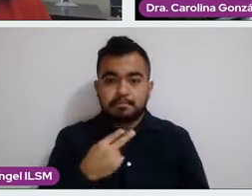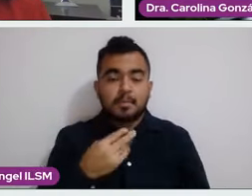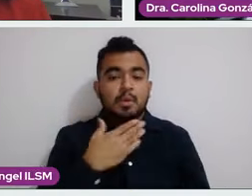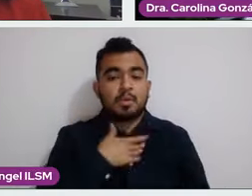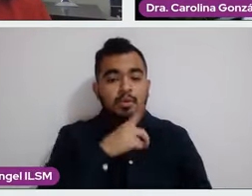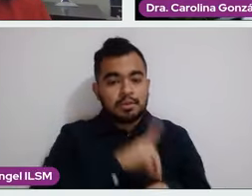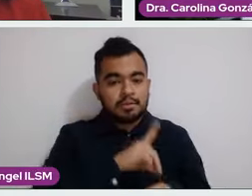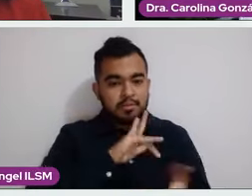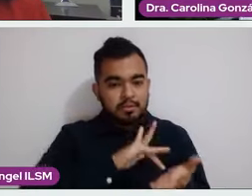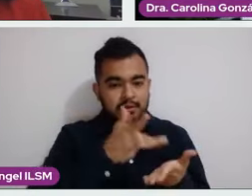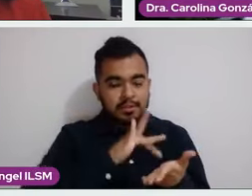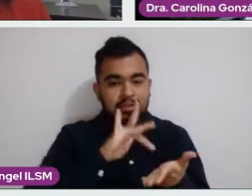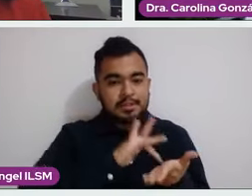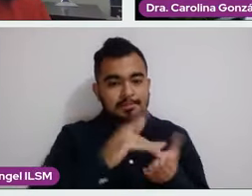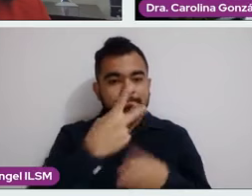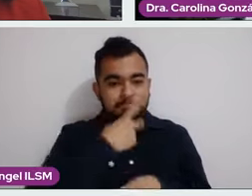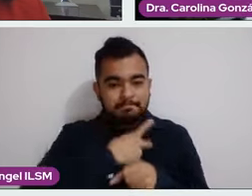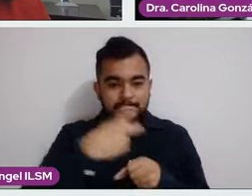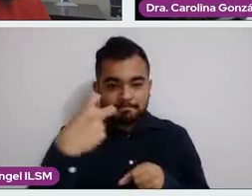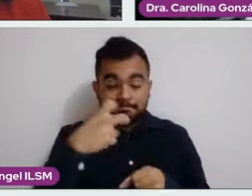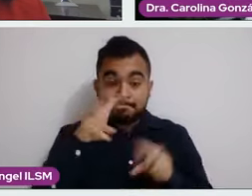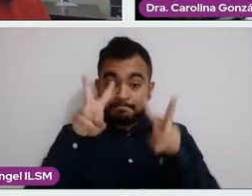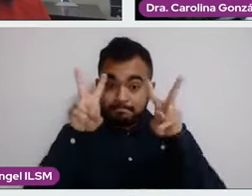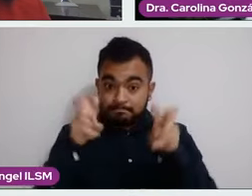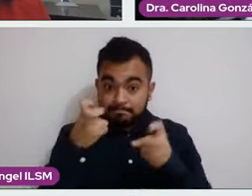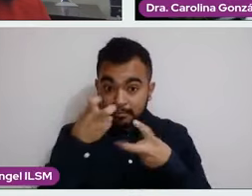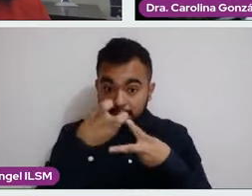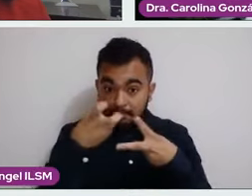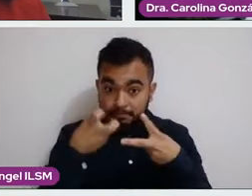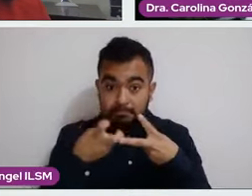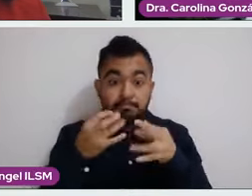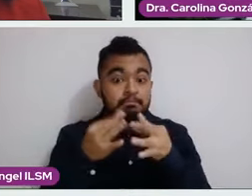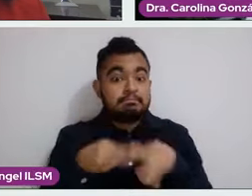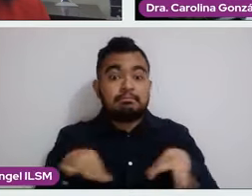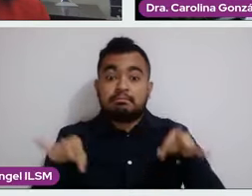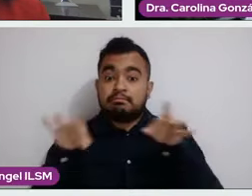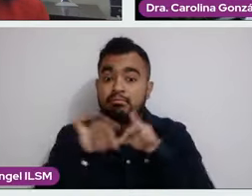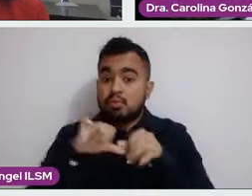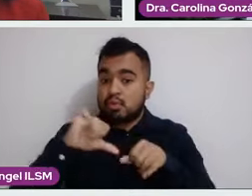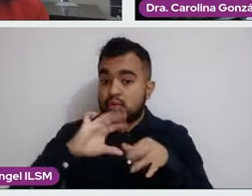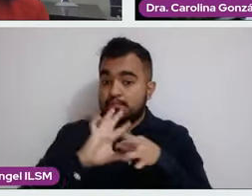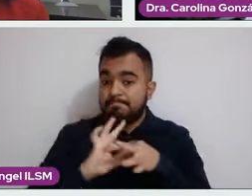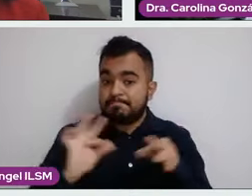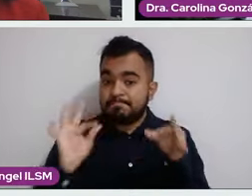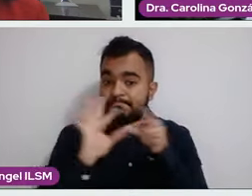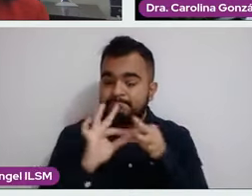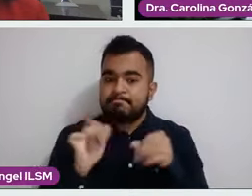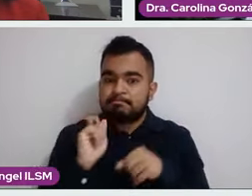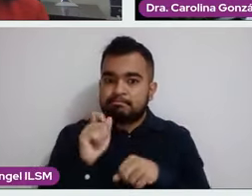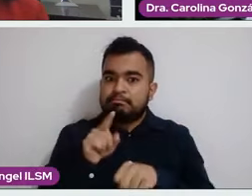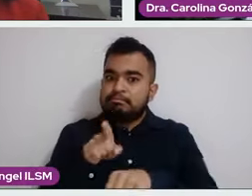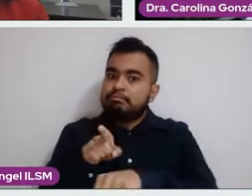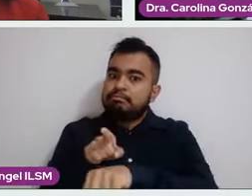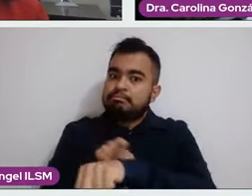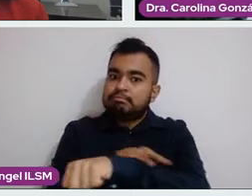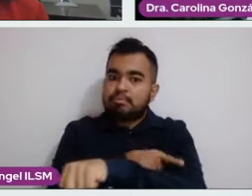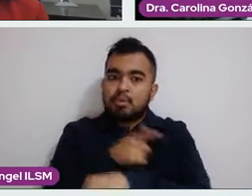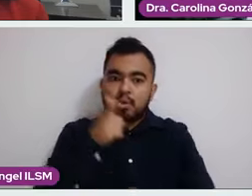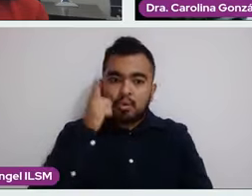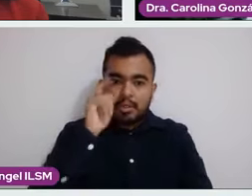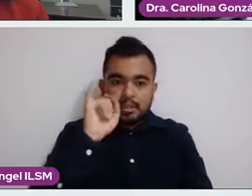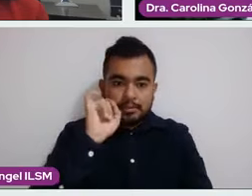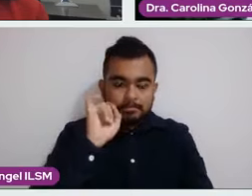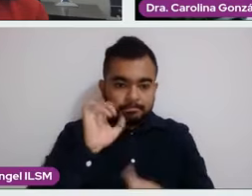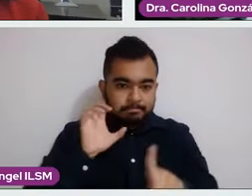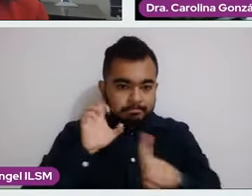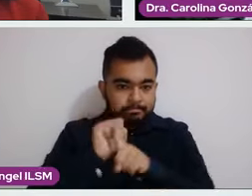gracias por la invitación. Son temas muy importantes que vamos a hablar el día de hoy, pues son un poquito largos, esperamos de tiempo y al final